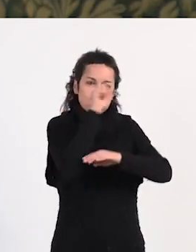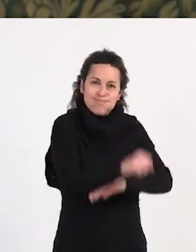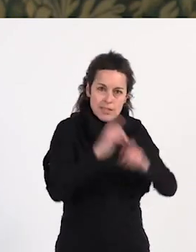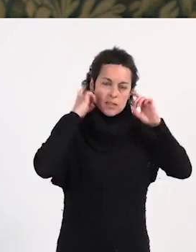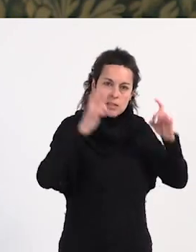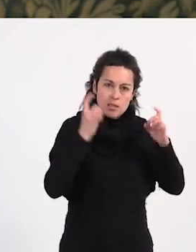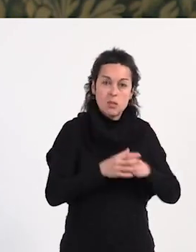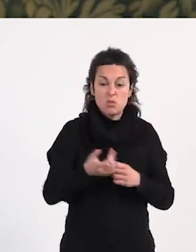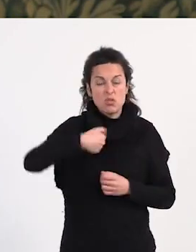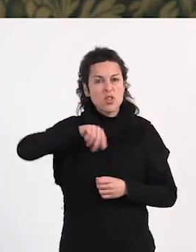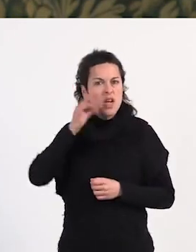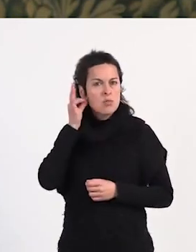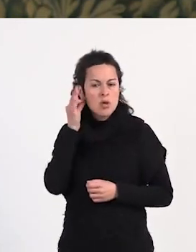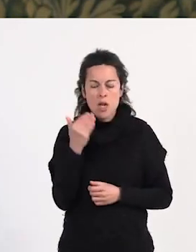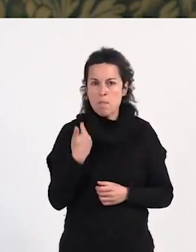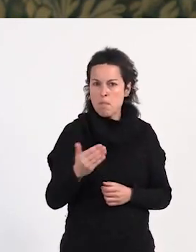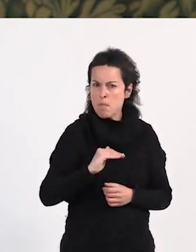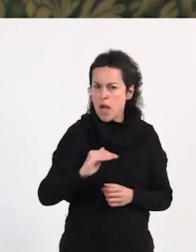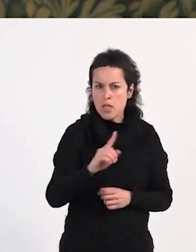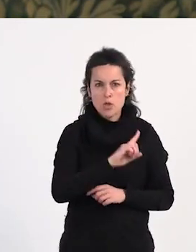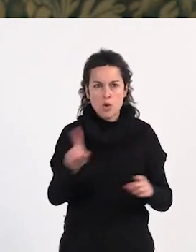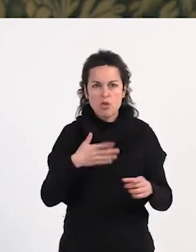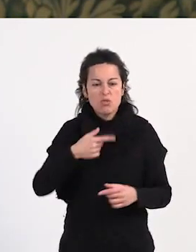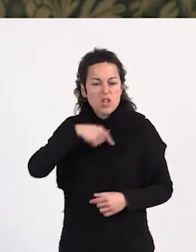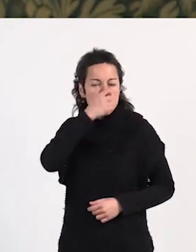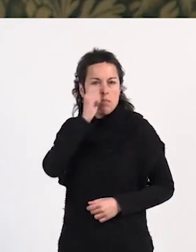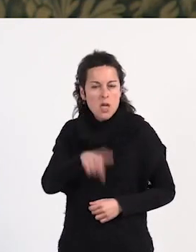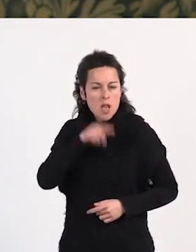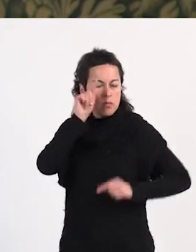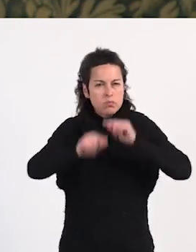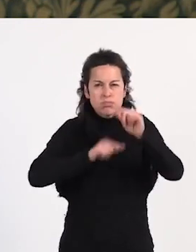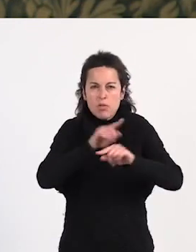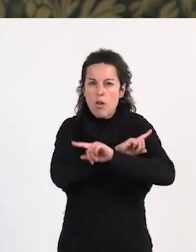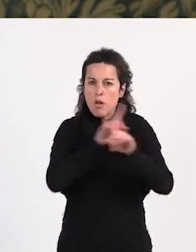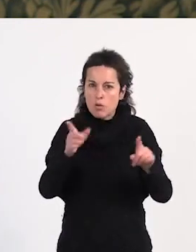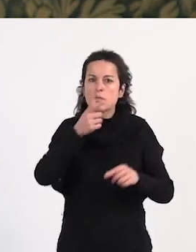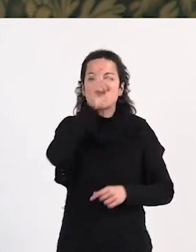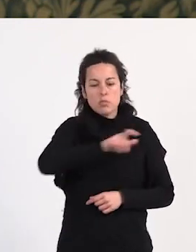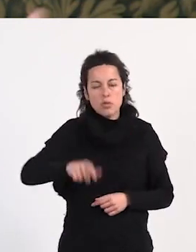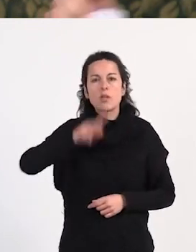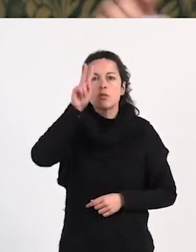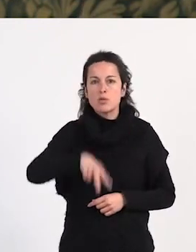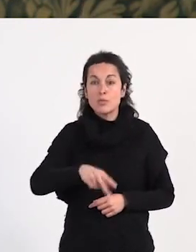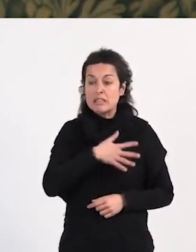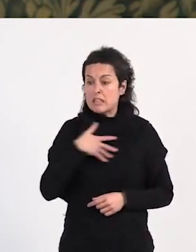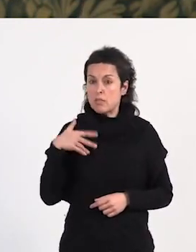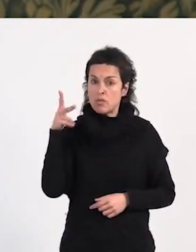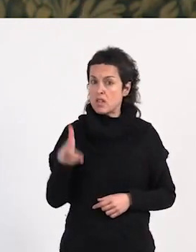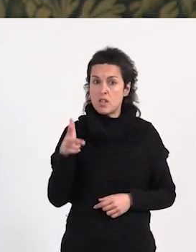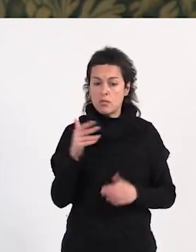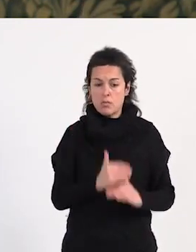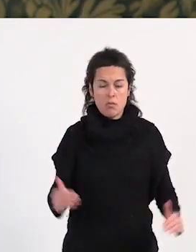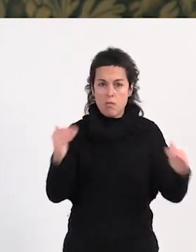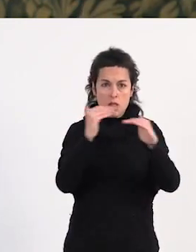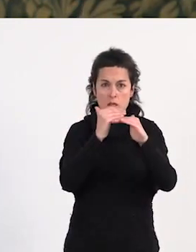mujeres. No somos basura que contamina las calles y la sociedad. Somos personas que queremos derechos e